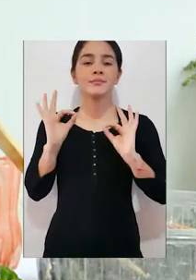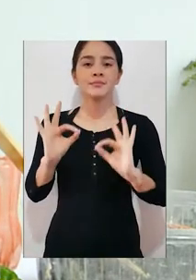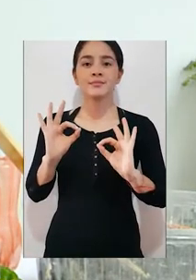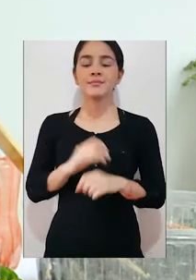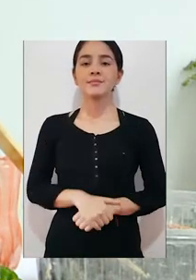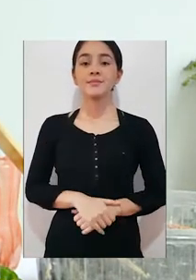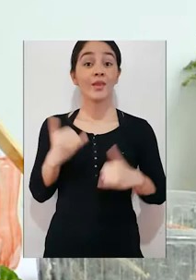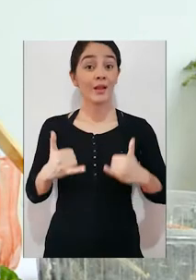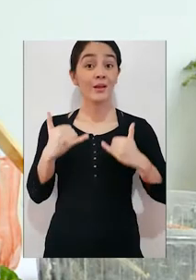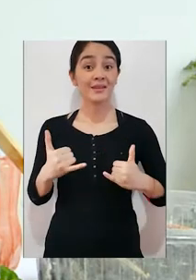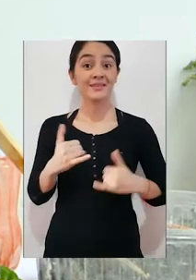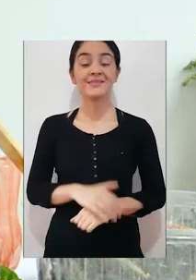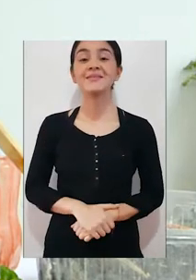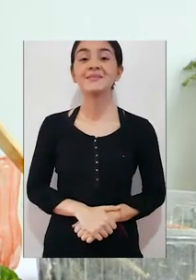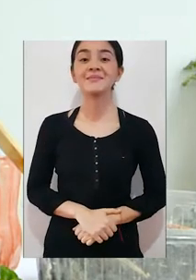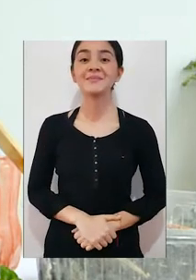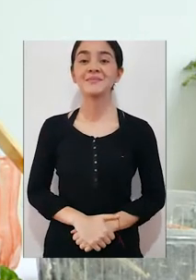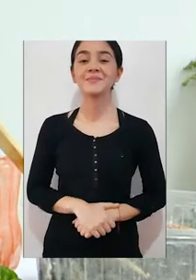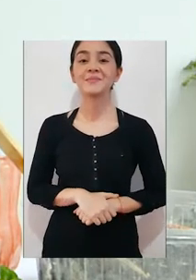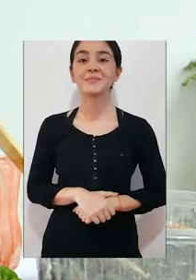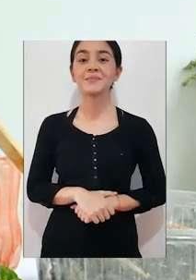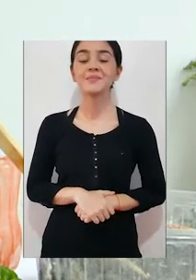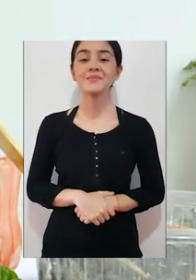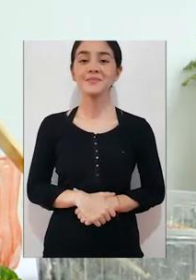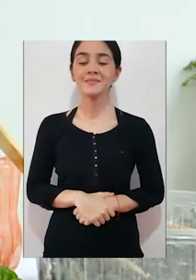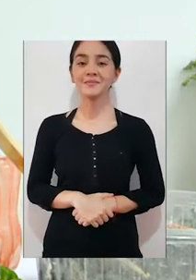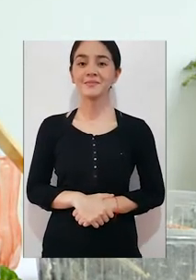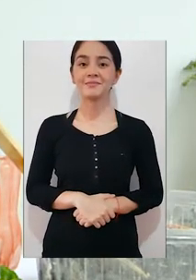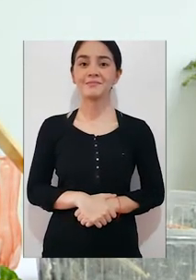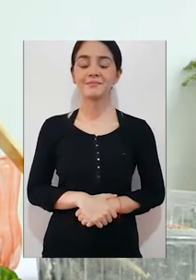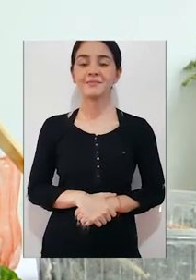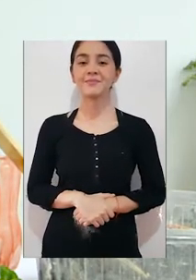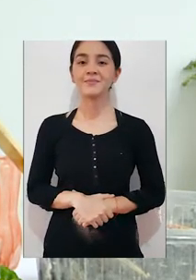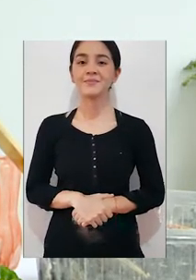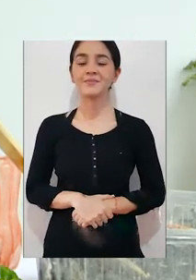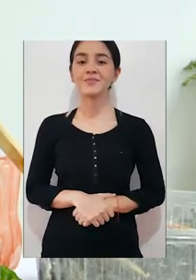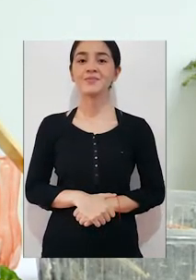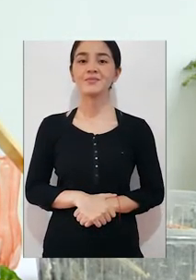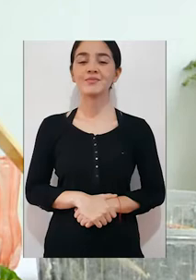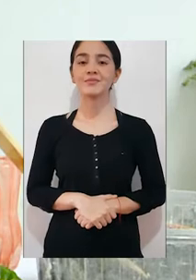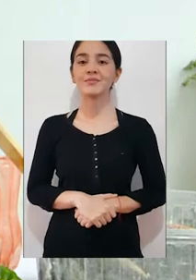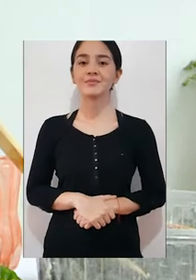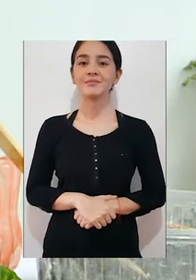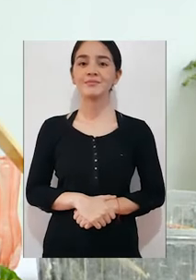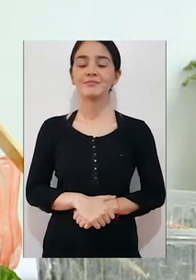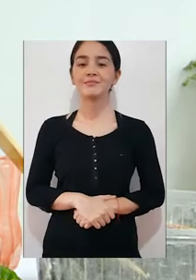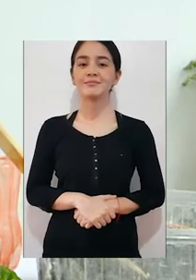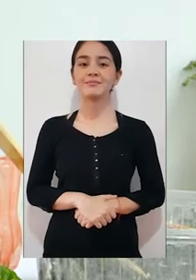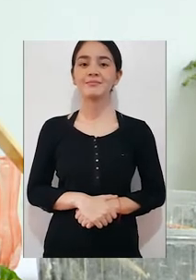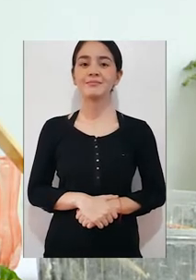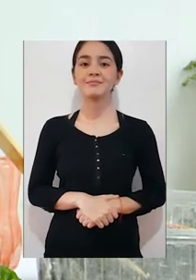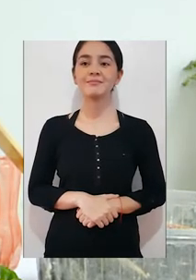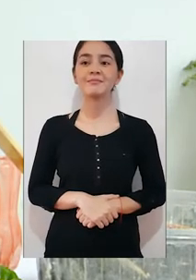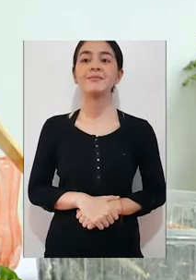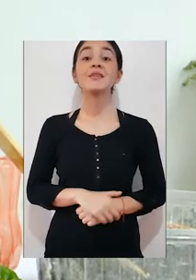ahora vamos a proceder a realizar nuestro